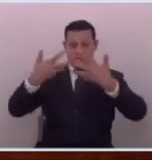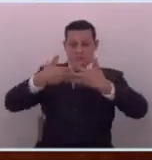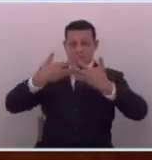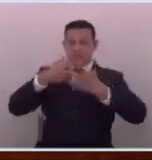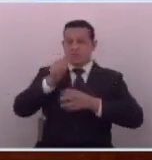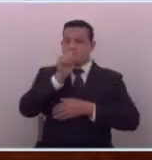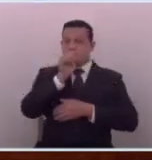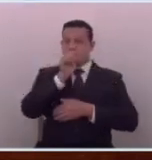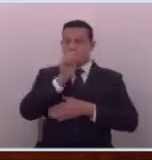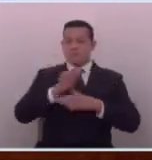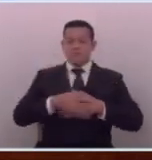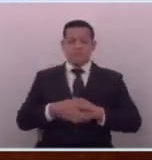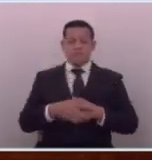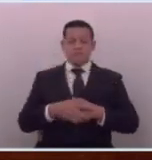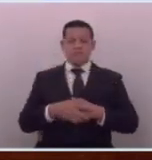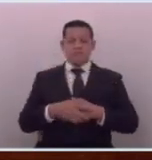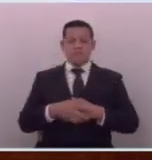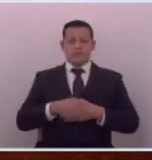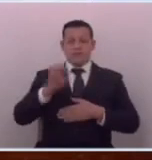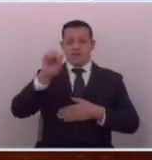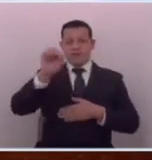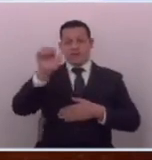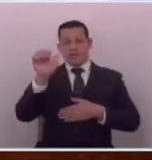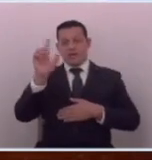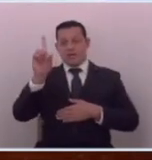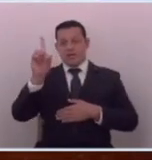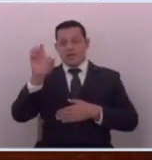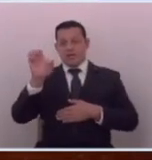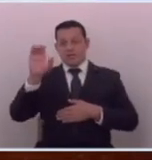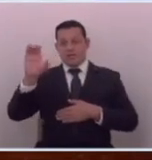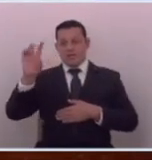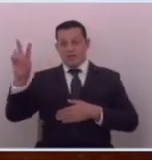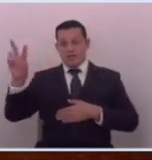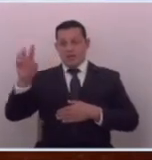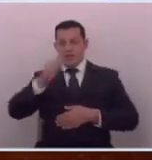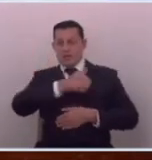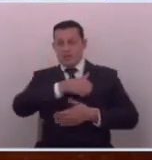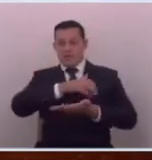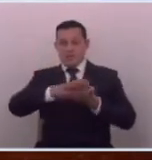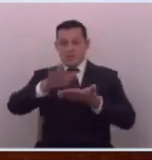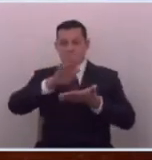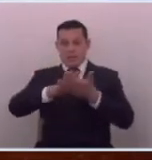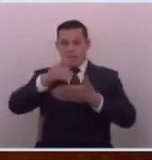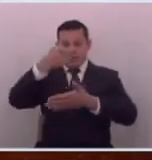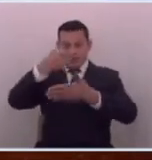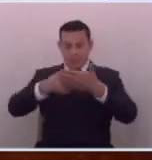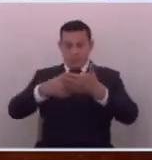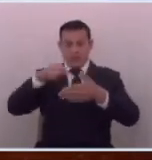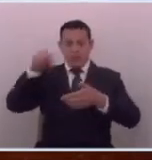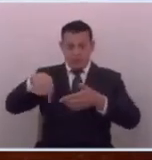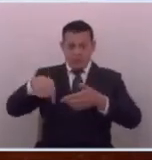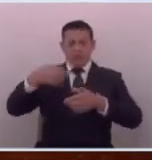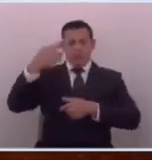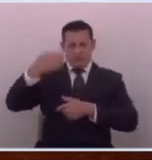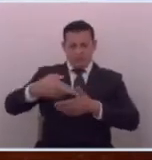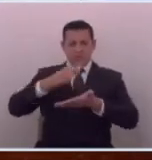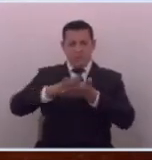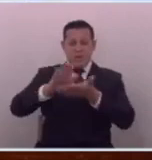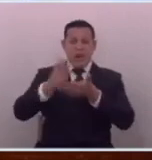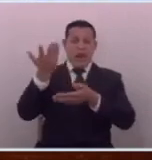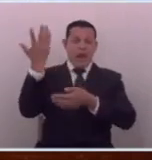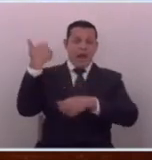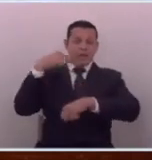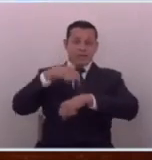privadas S.A.D.C.B. tienen que pagar impuestos ahora los pagan antes no